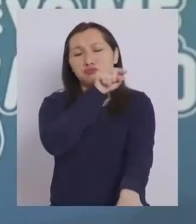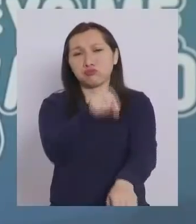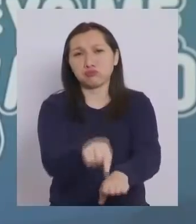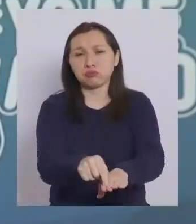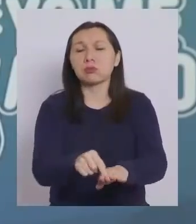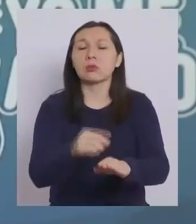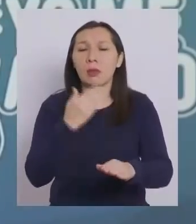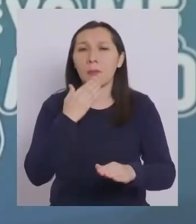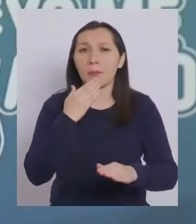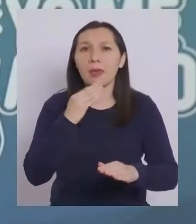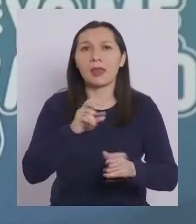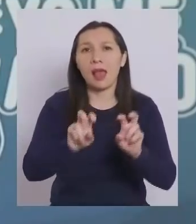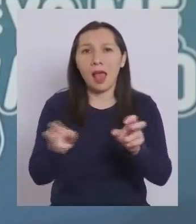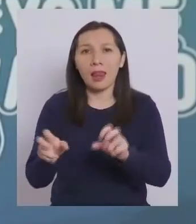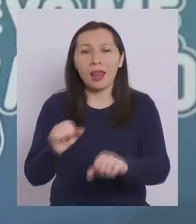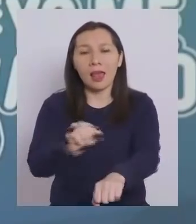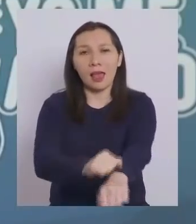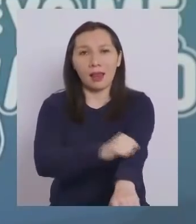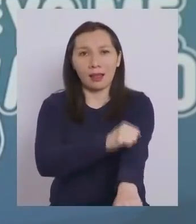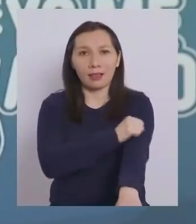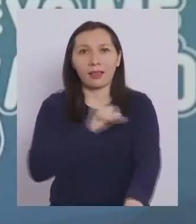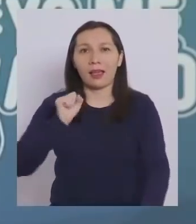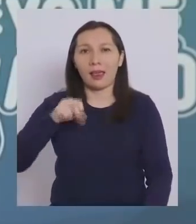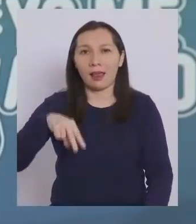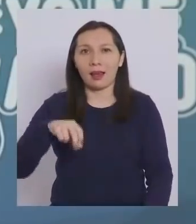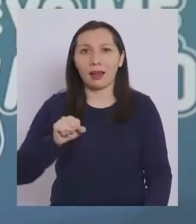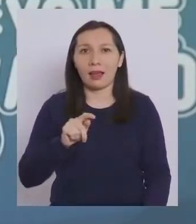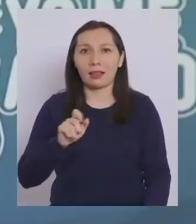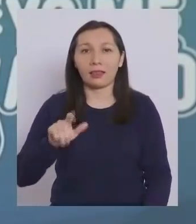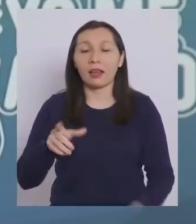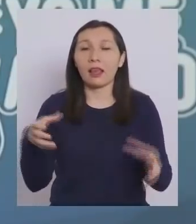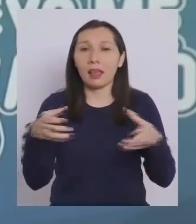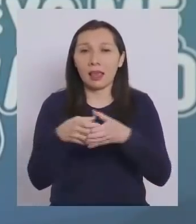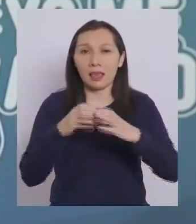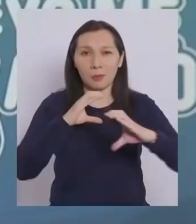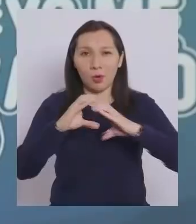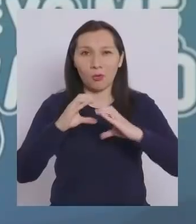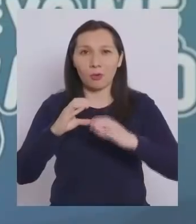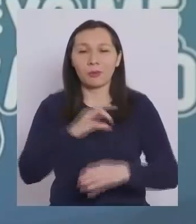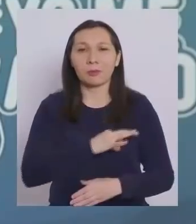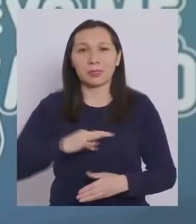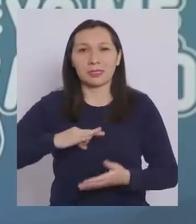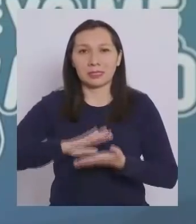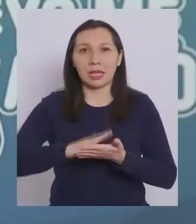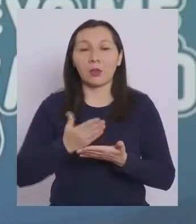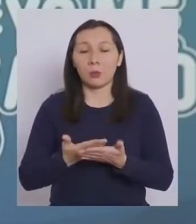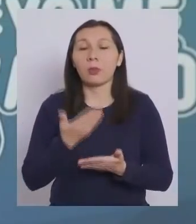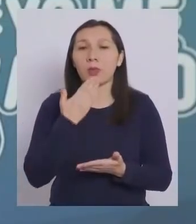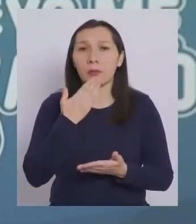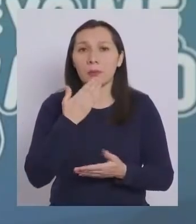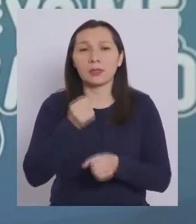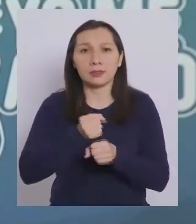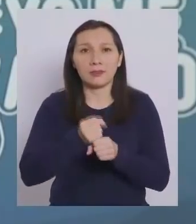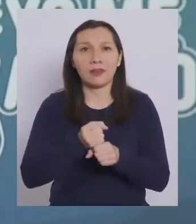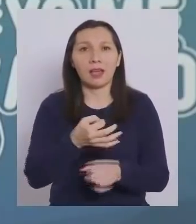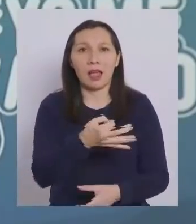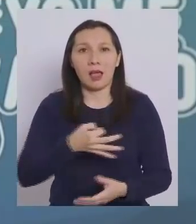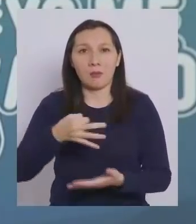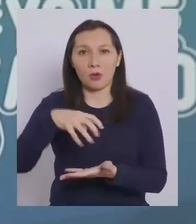canales de televisión de Arcatel y Anatel, al equipo comunicacional del Ministerio de Salud y de La Moneda.